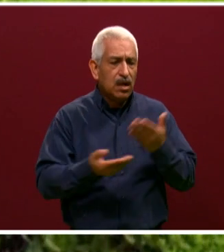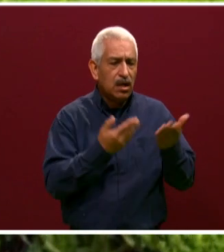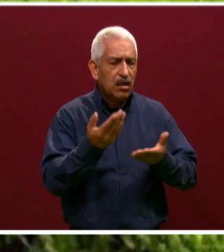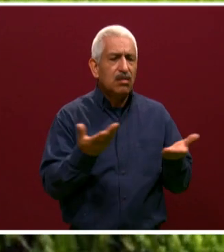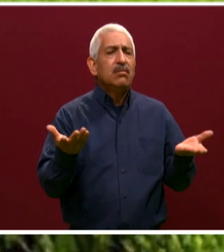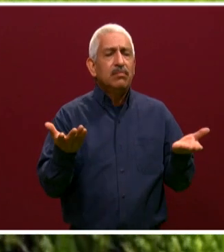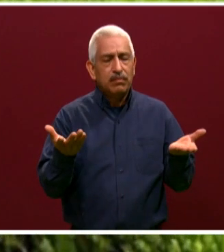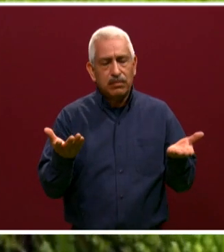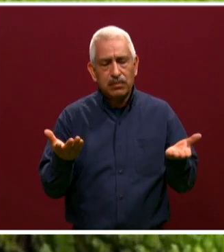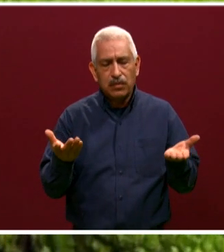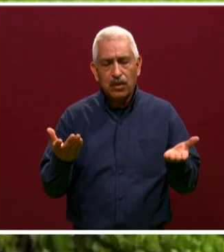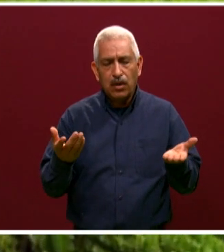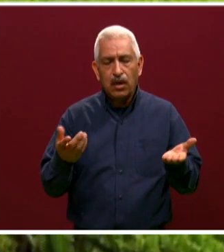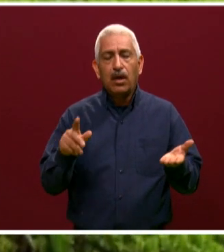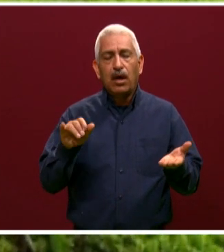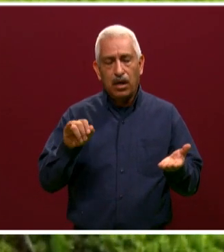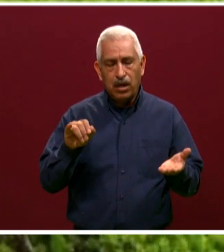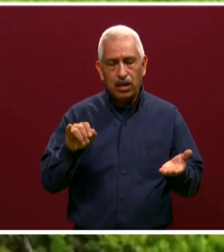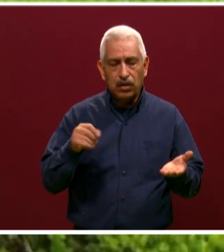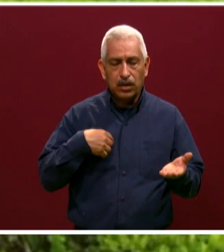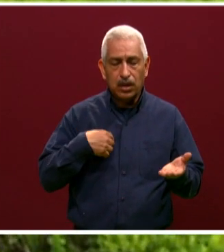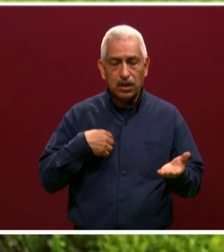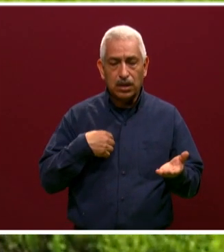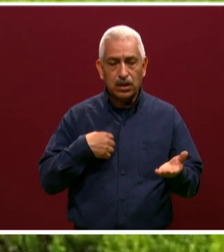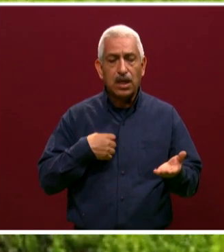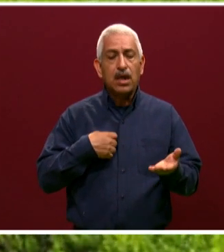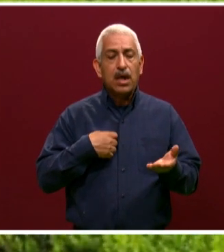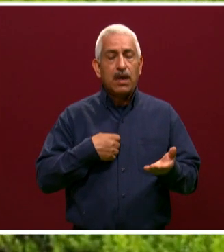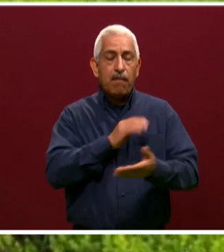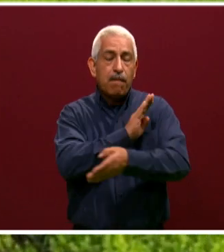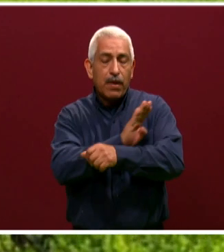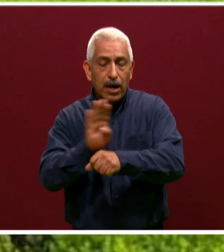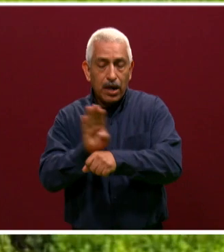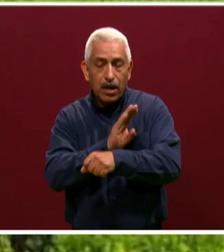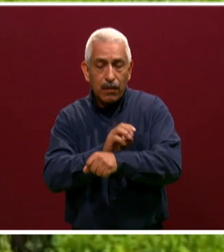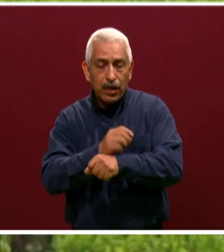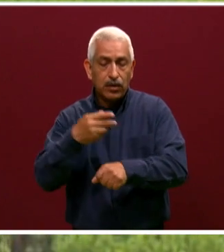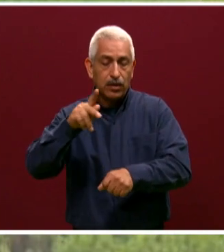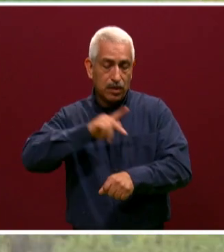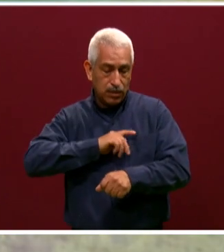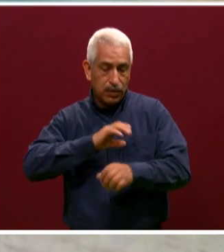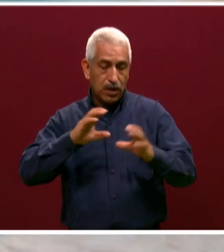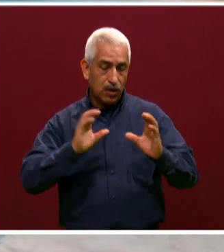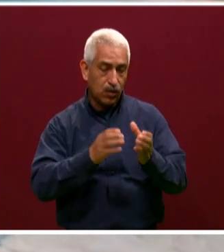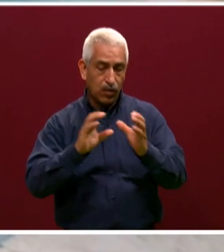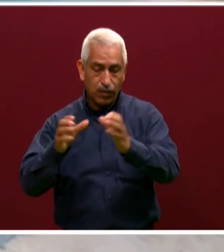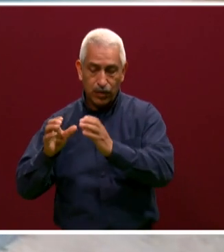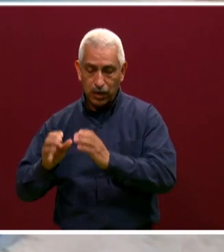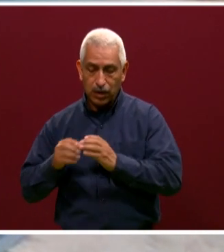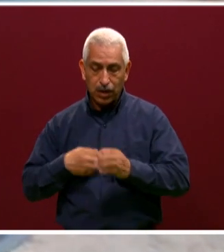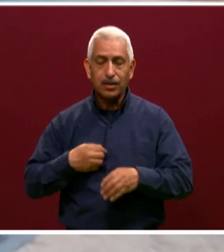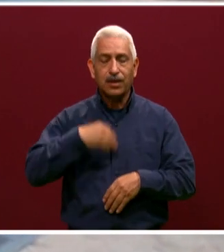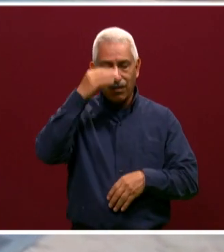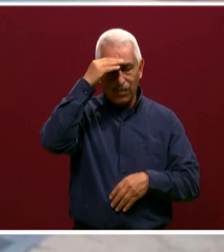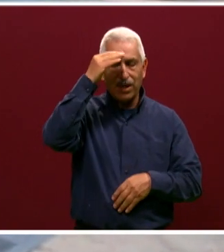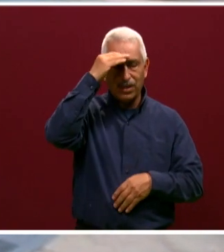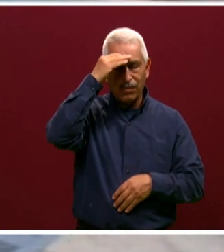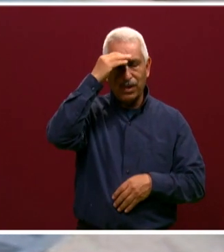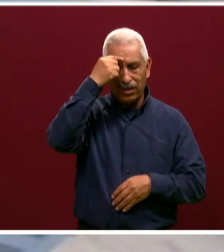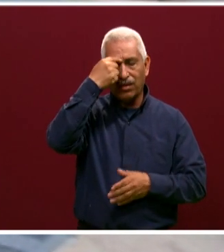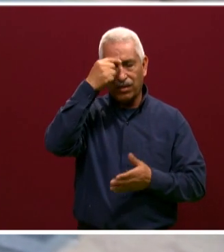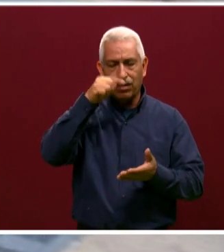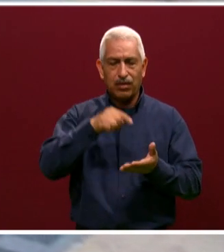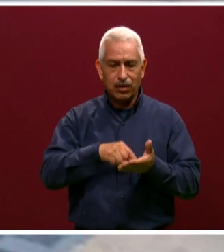beneficio de nuestra comunidad. Y en cualquier plantel de CobaEB, obviamente tienen todas, toda la logística, todas las